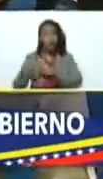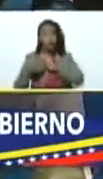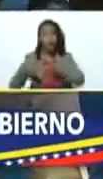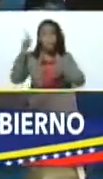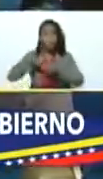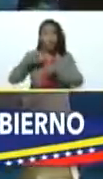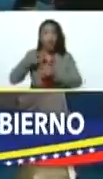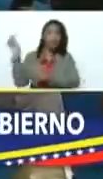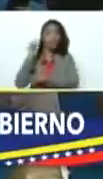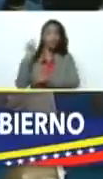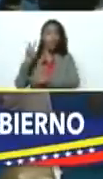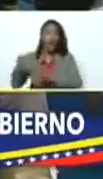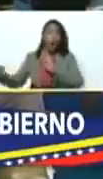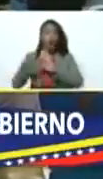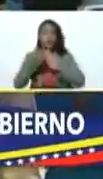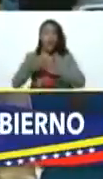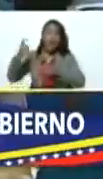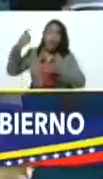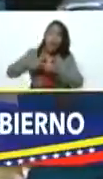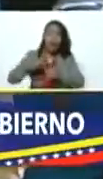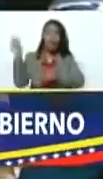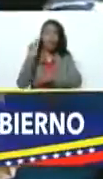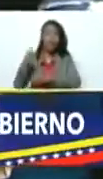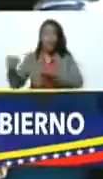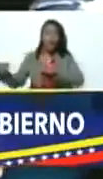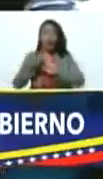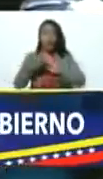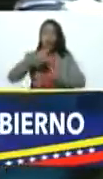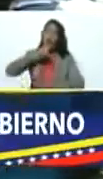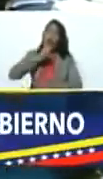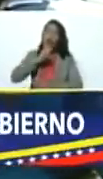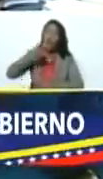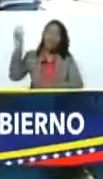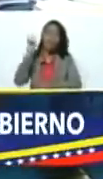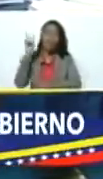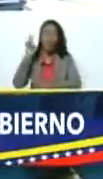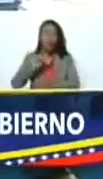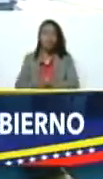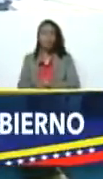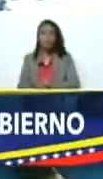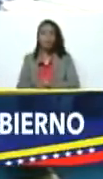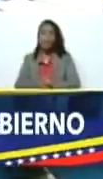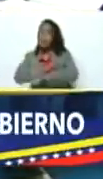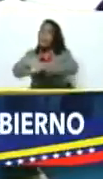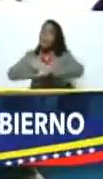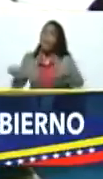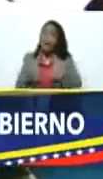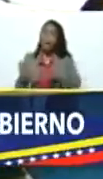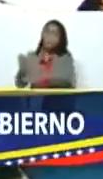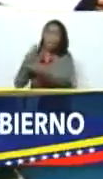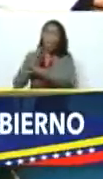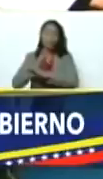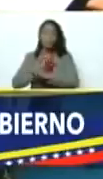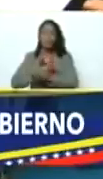petróleo venezolano contra el gas venezolano contra el oro venezolano el cese del bloqueo